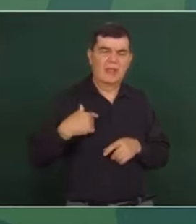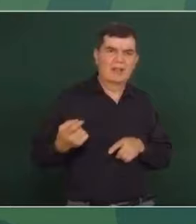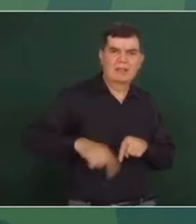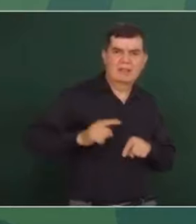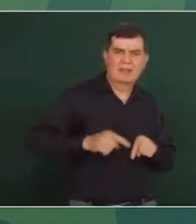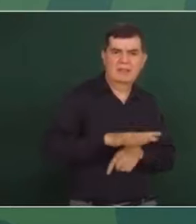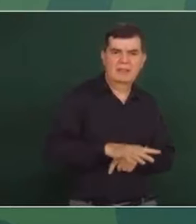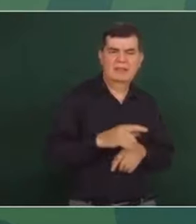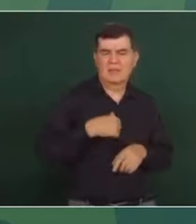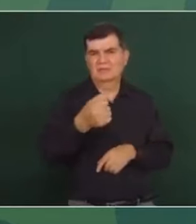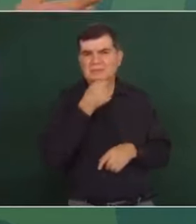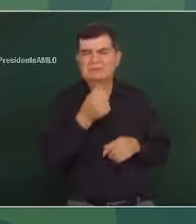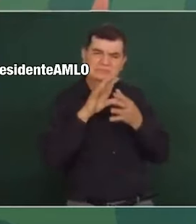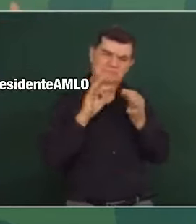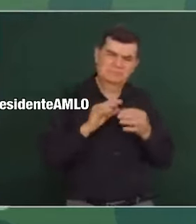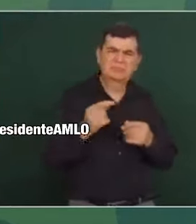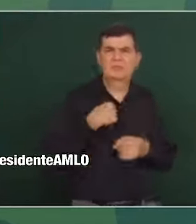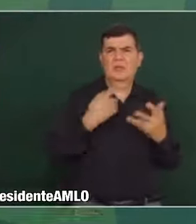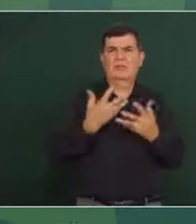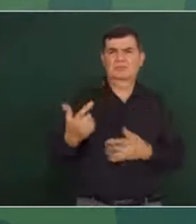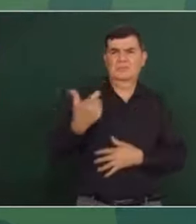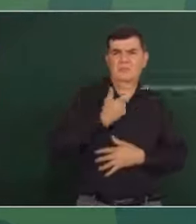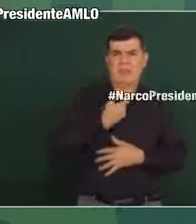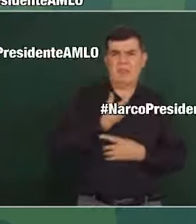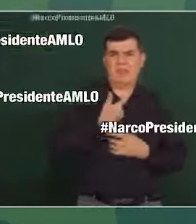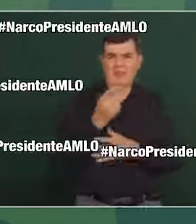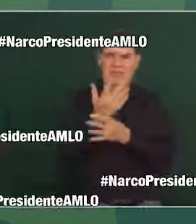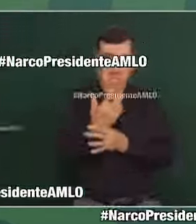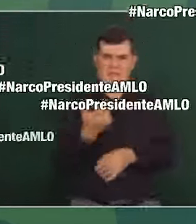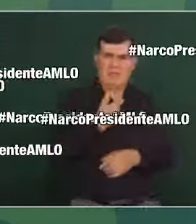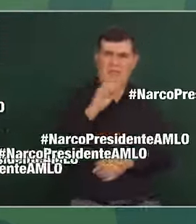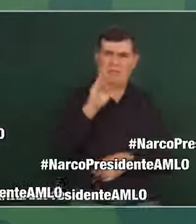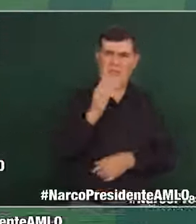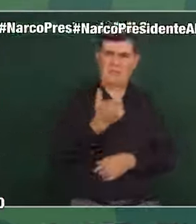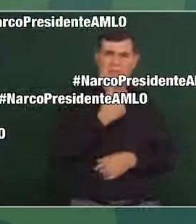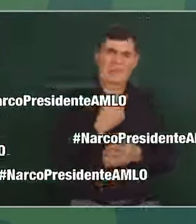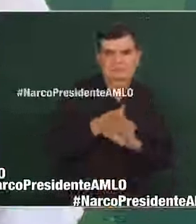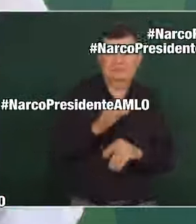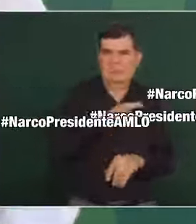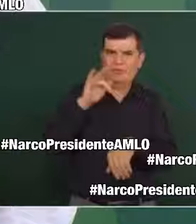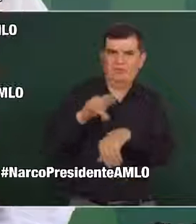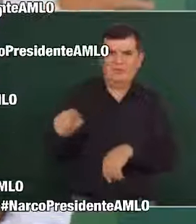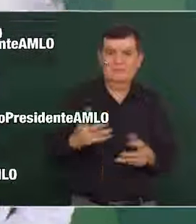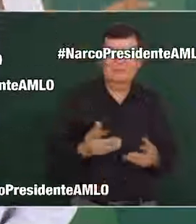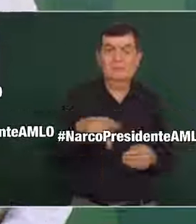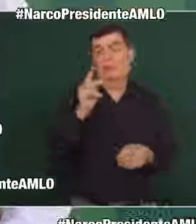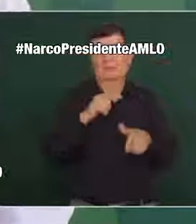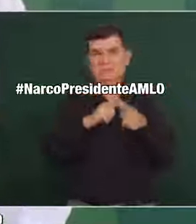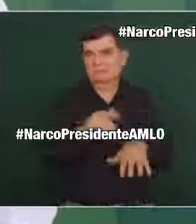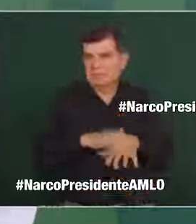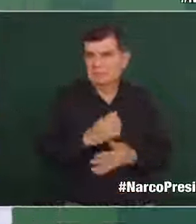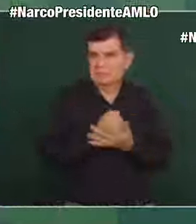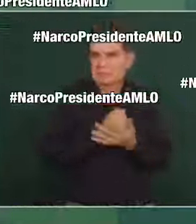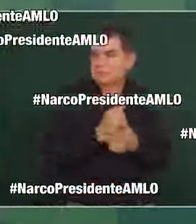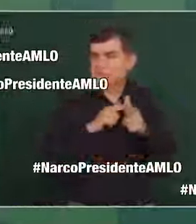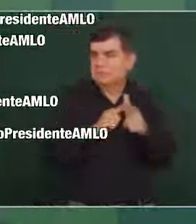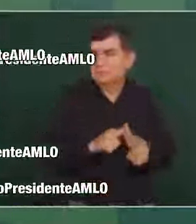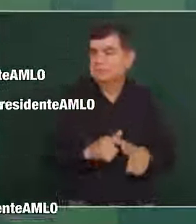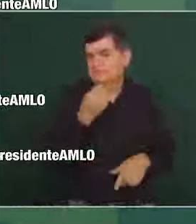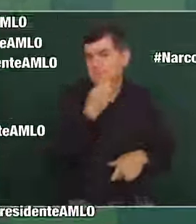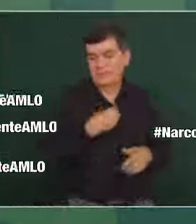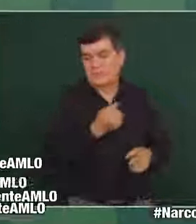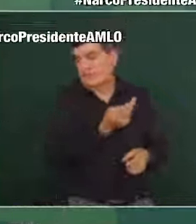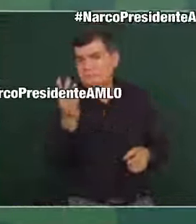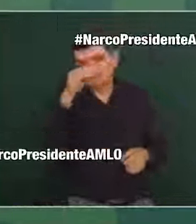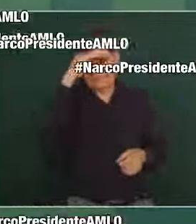Entonces, sacan un reportaje en donde nosotros recibimos dinero de narcotraficantes en la campaña de 2006. Pero no conformes, porque, aunque